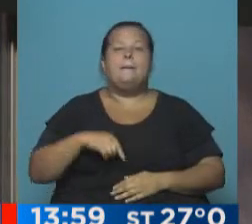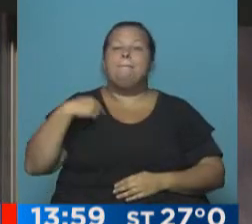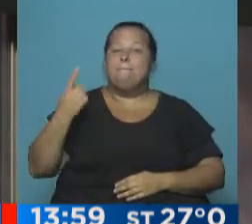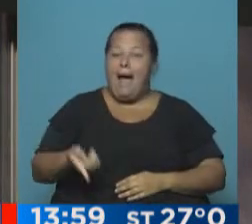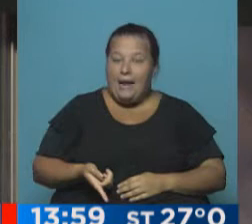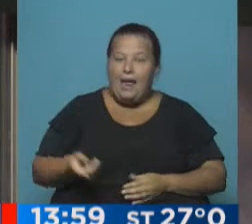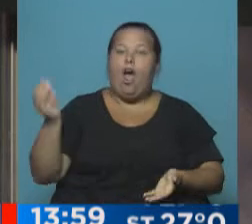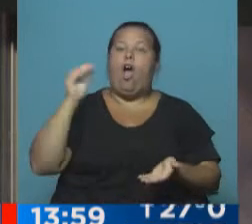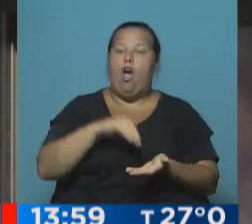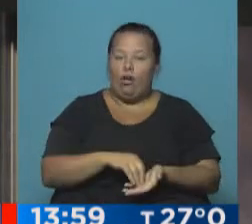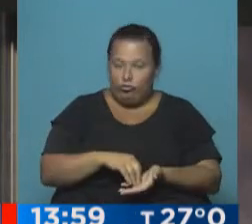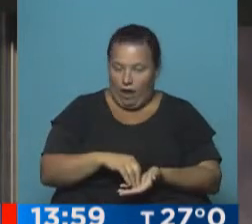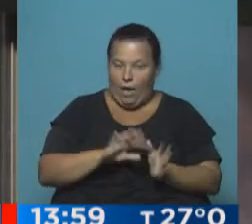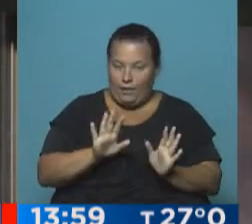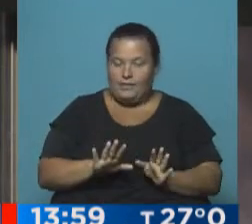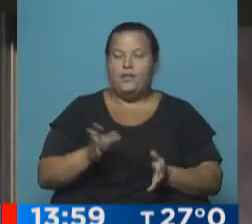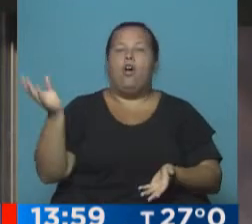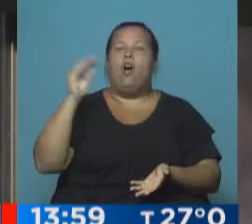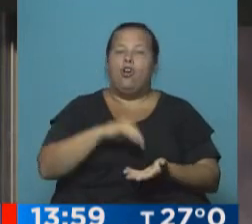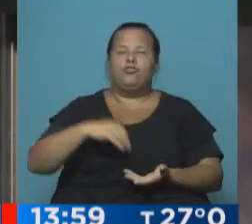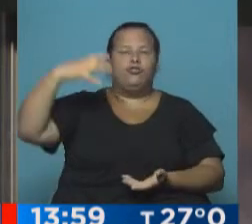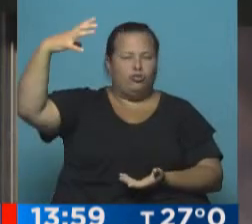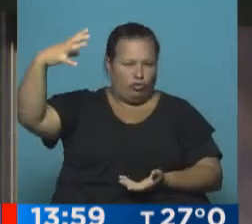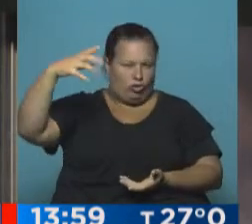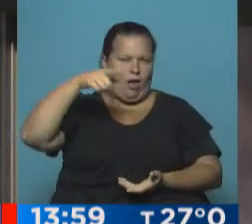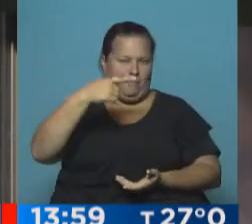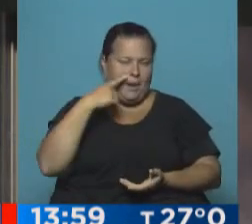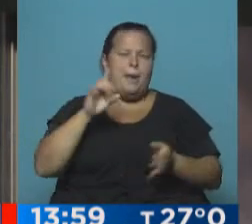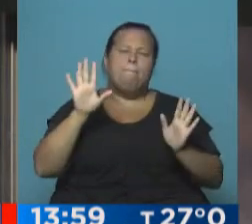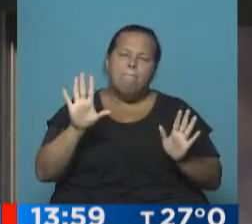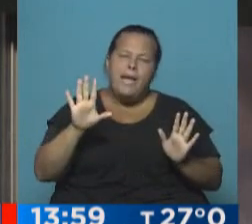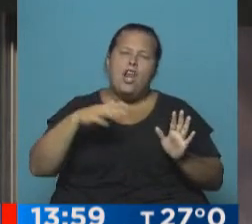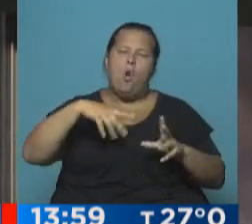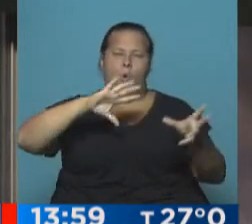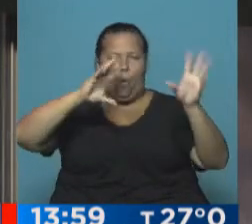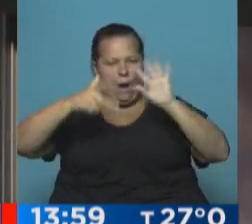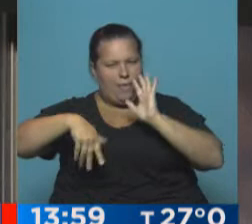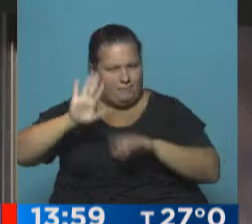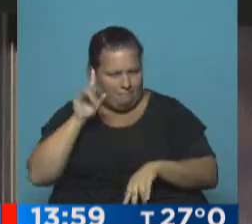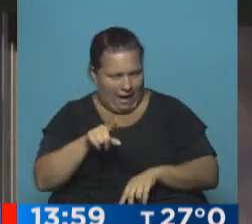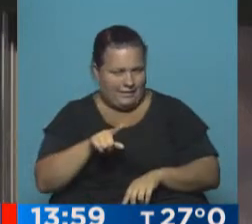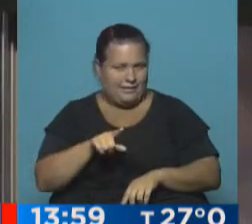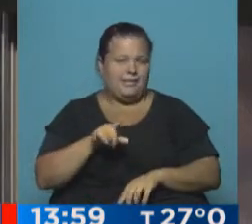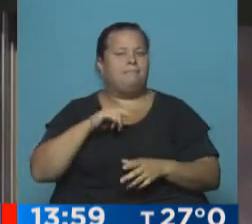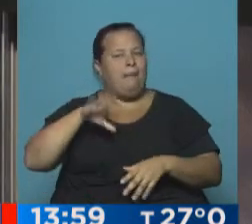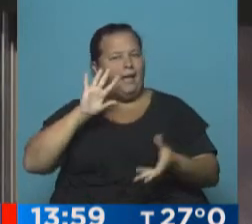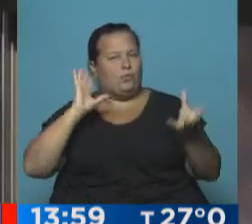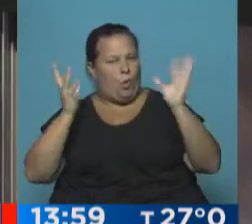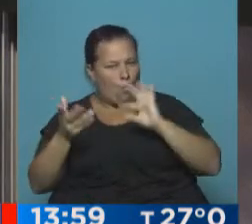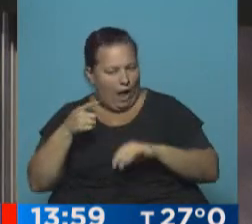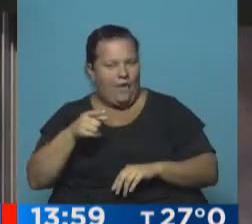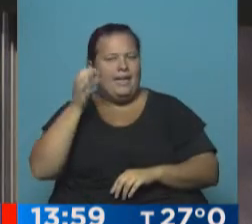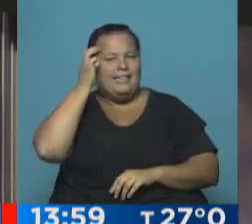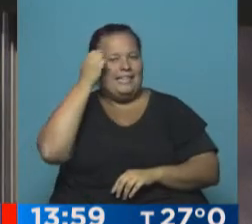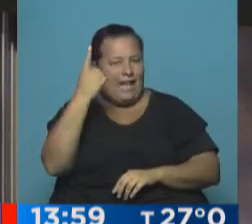Mañana otra vez, otra vez el sol, ahí ya está, pero un poquito más nublado ya. Ya un poquito más nublado,